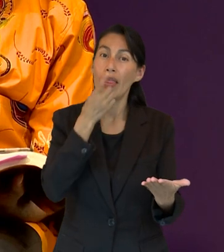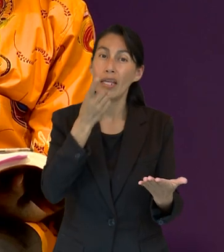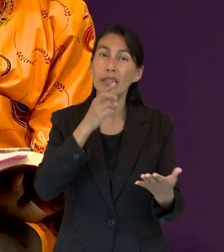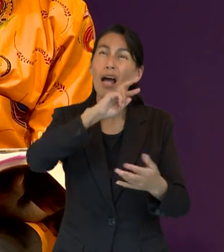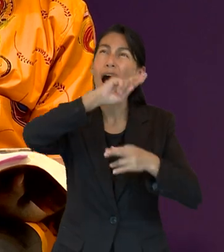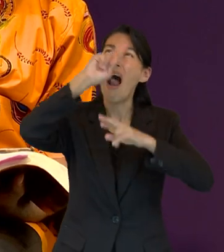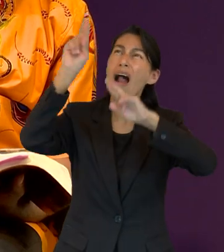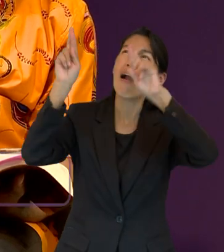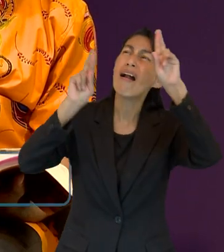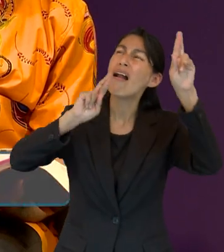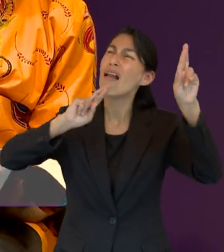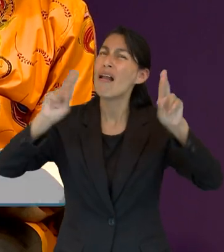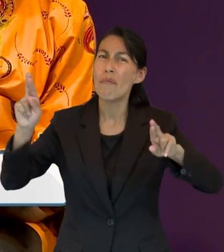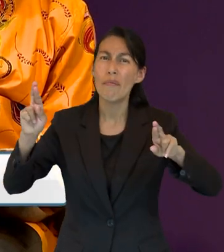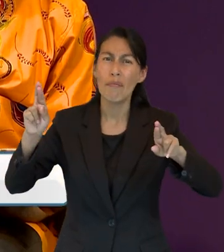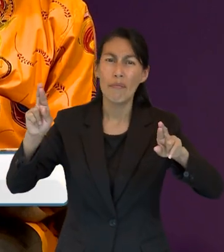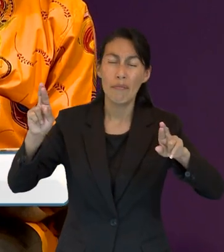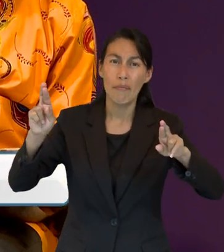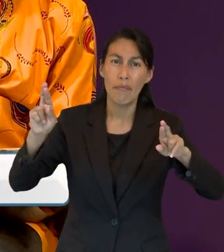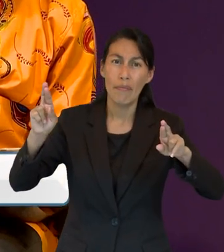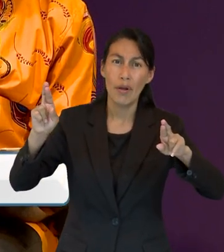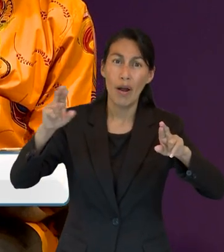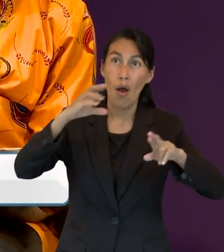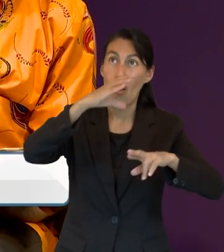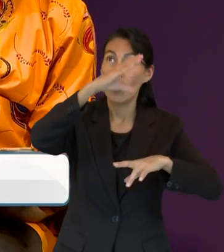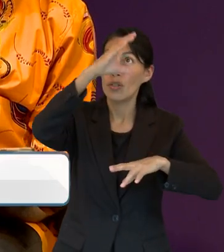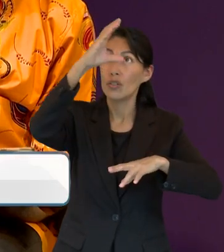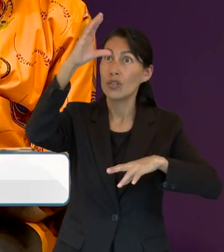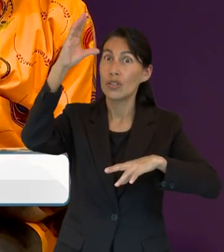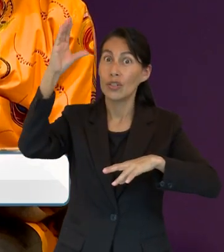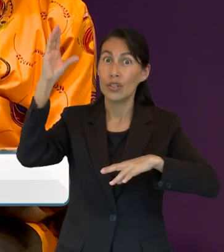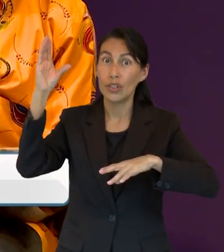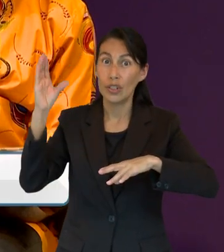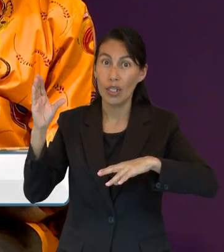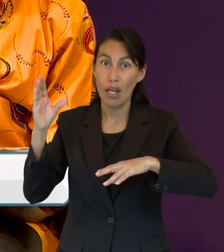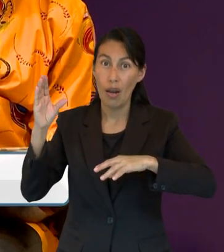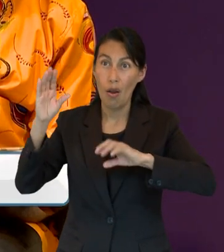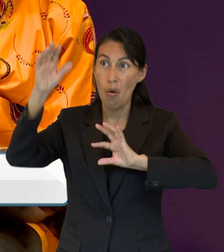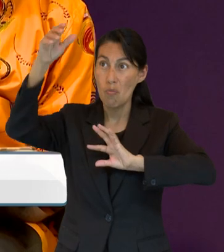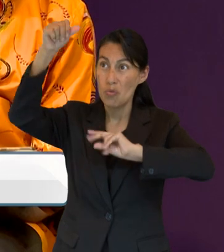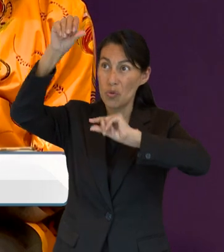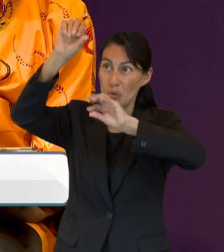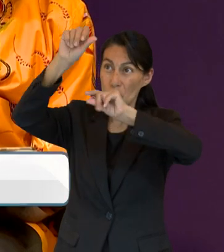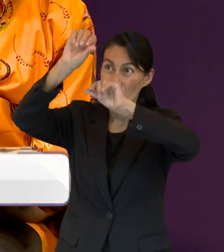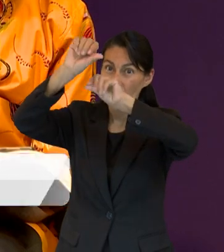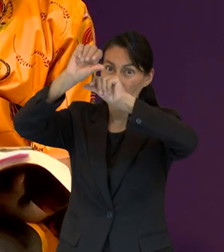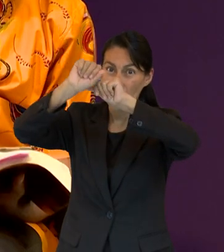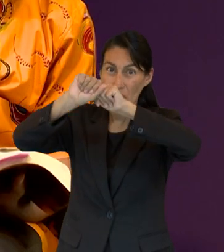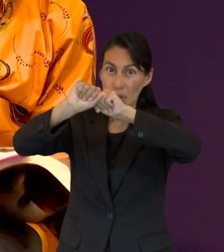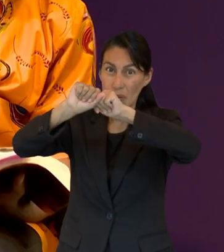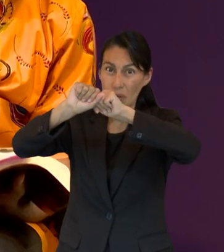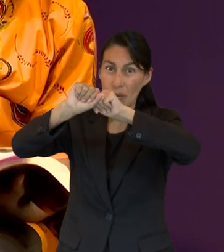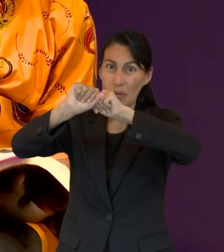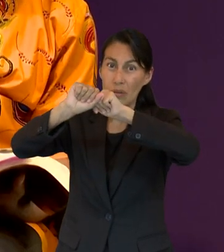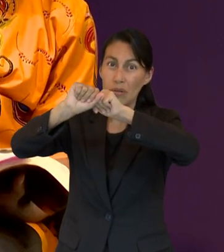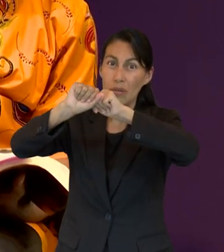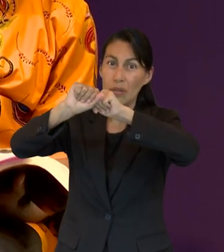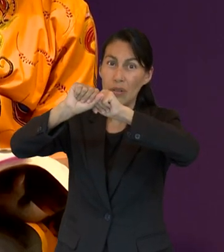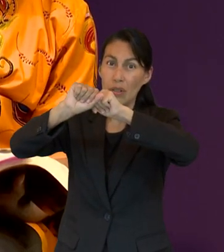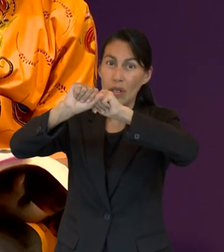hubo relámpago, el versículo 14, el cielo se repegó como un pergamino,